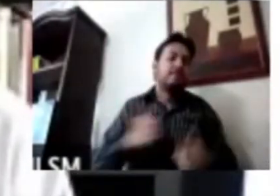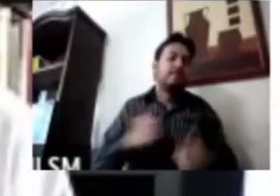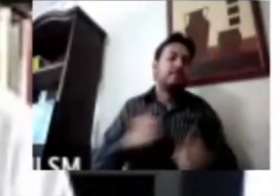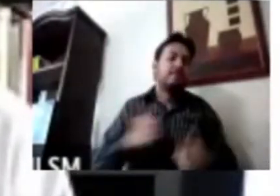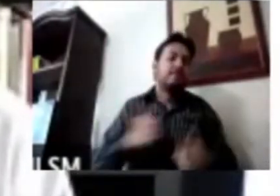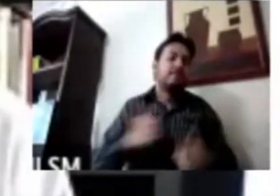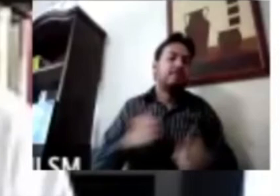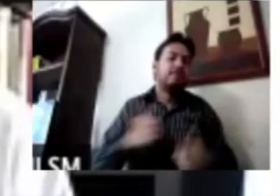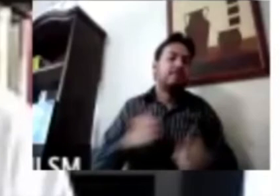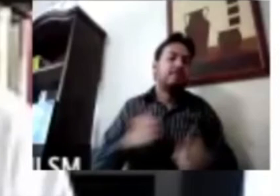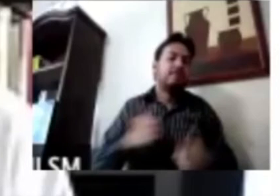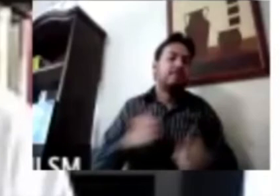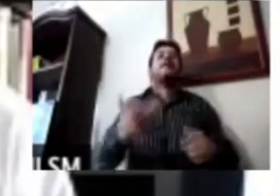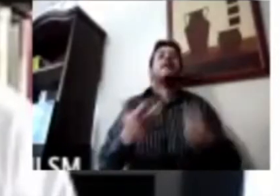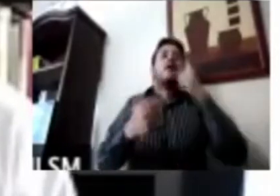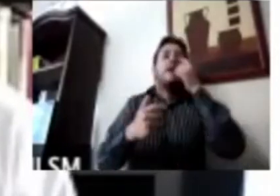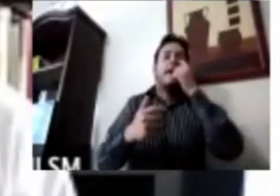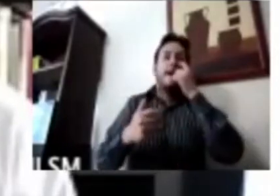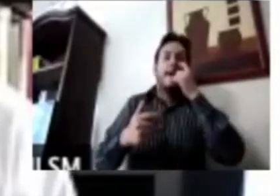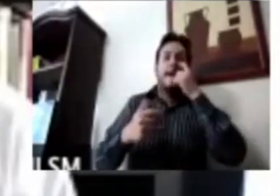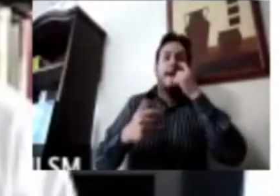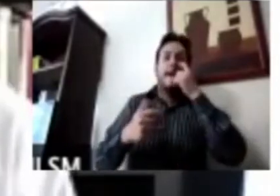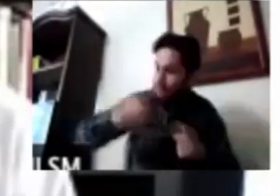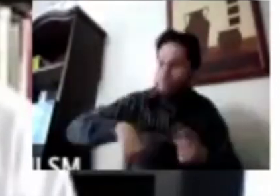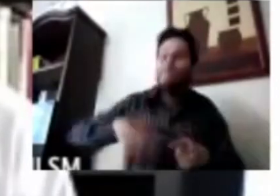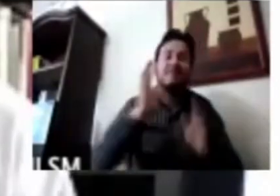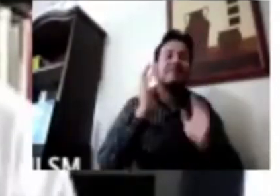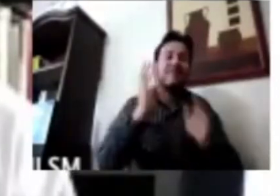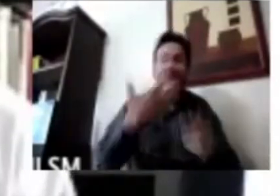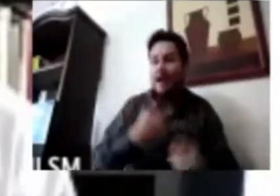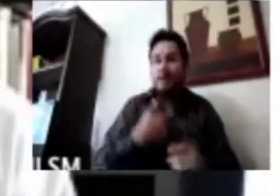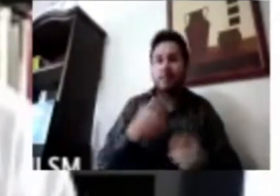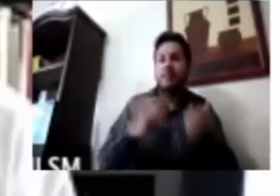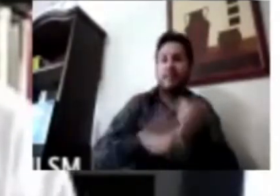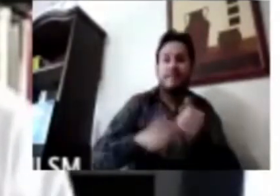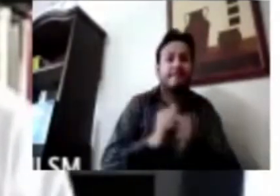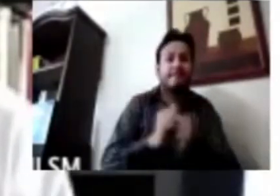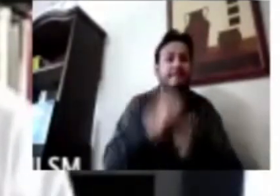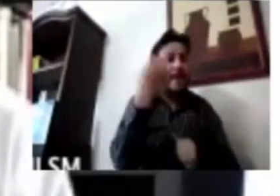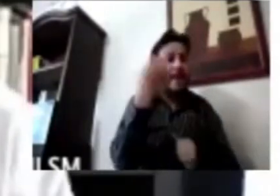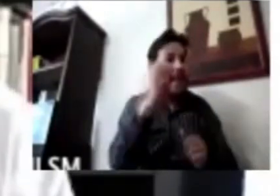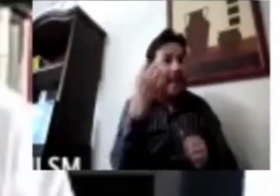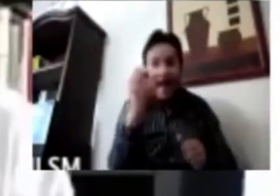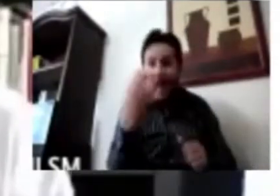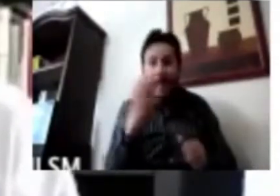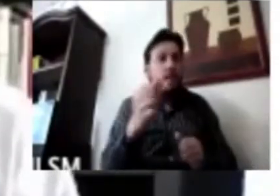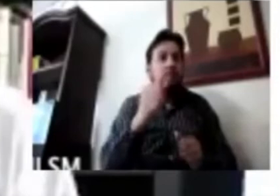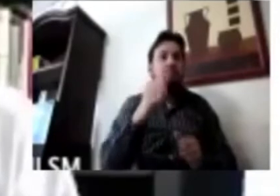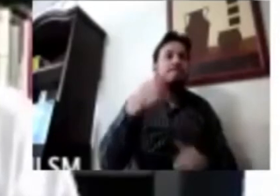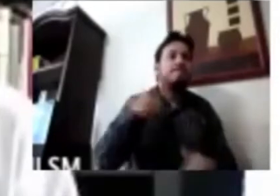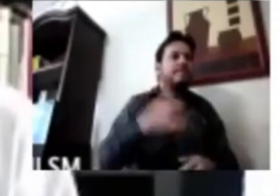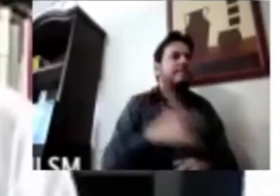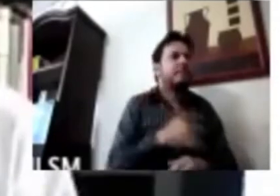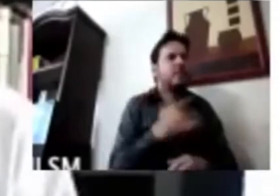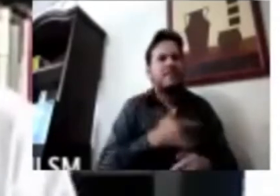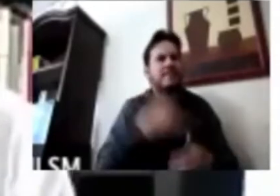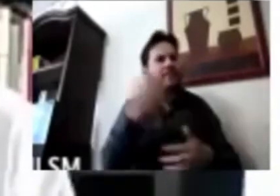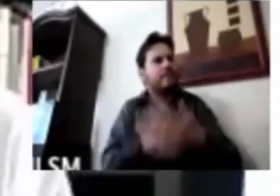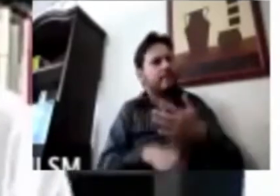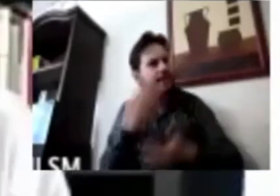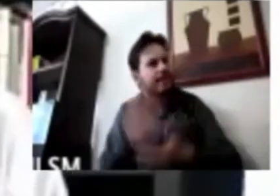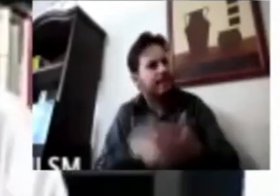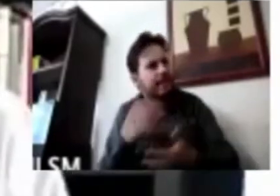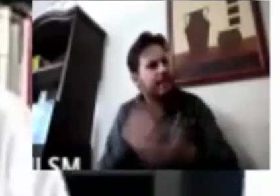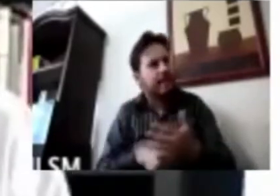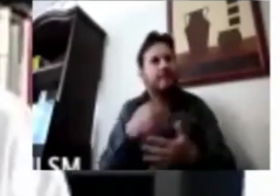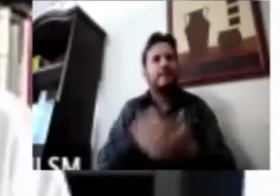preocupación ya era alta desde enero, cuando todavía no nos, pues, enfocábamos del todo. Esto era